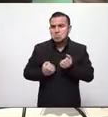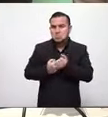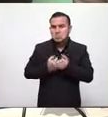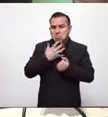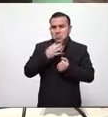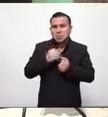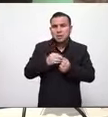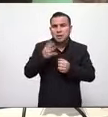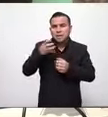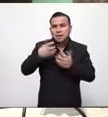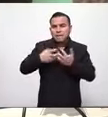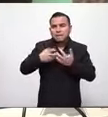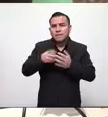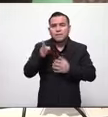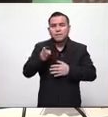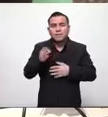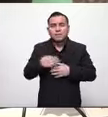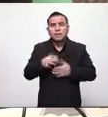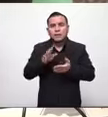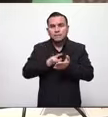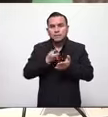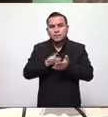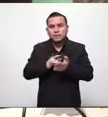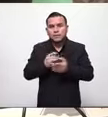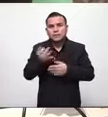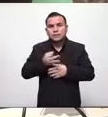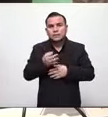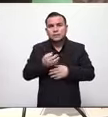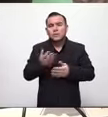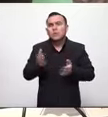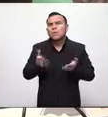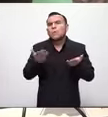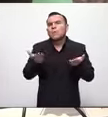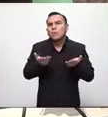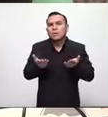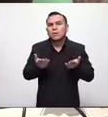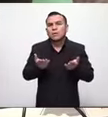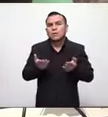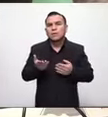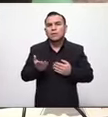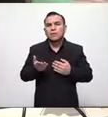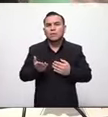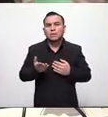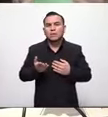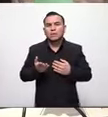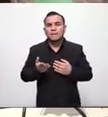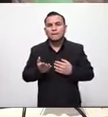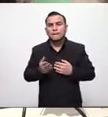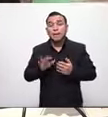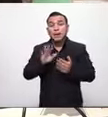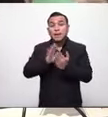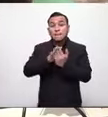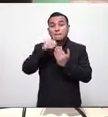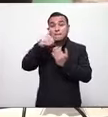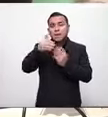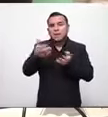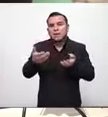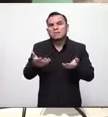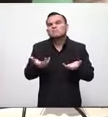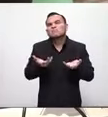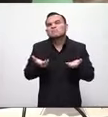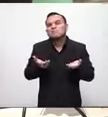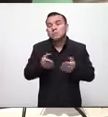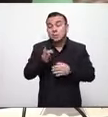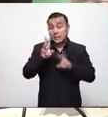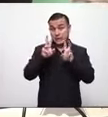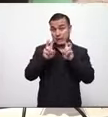quizás aprovechando esta crisis entonces no sé cómo va a ser el plan que se tiene con el